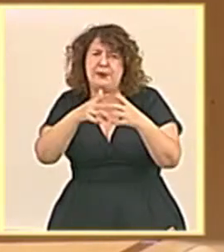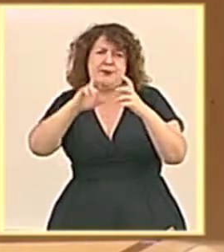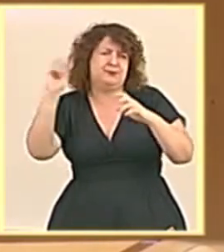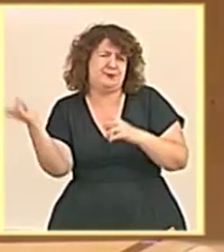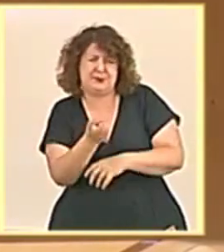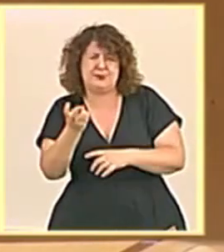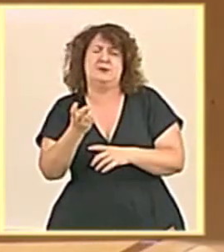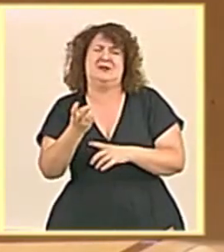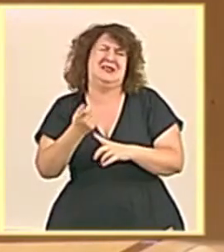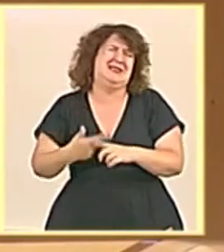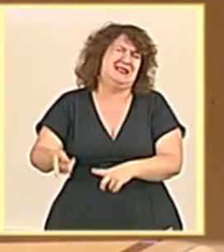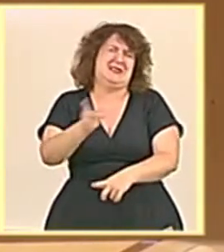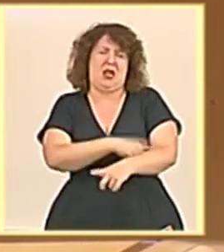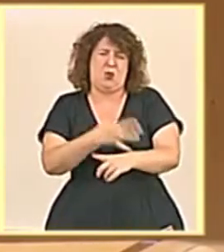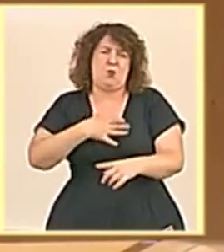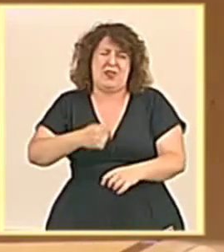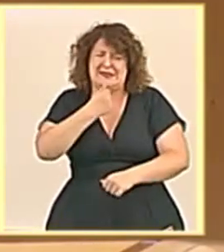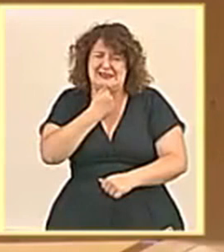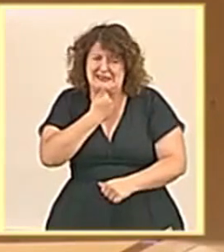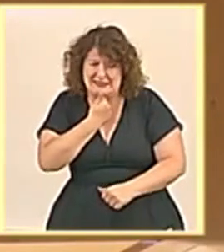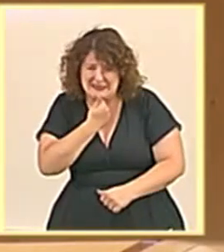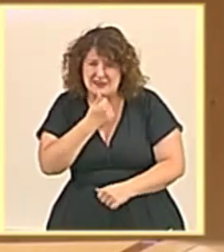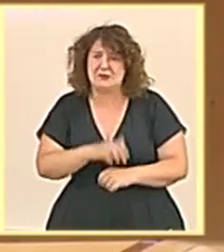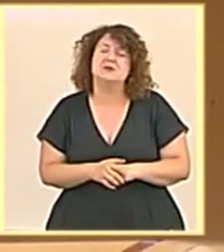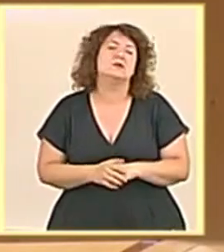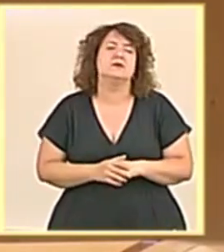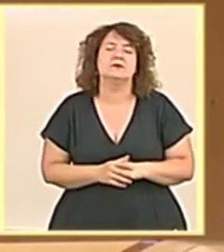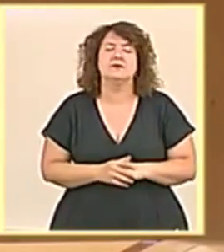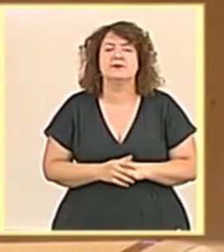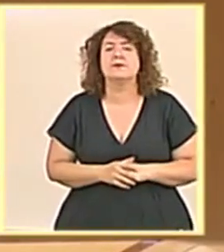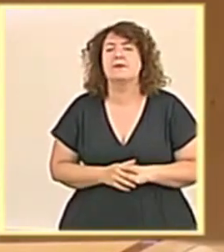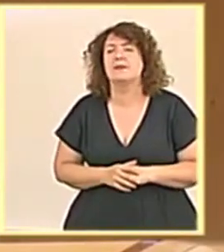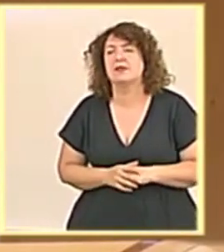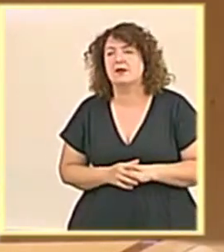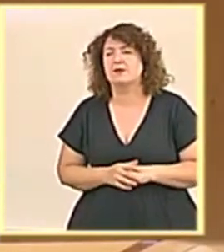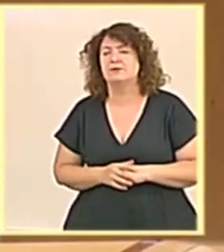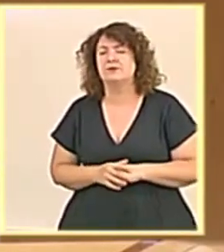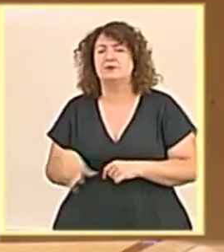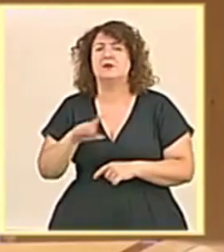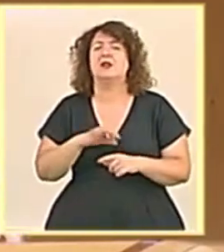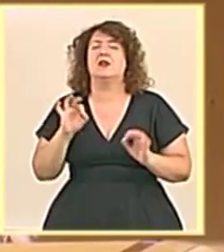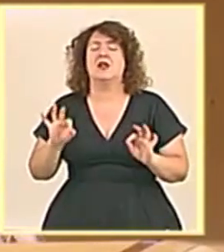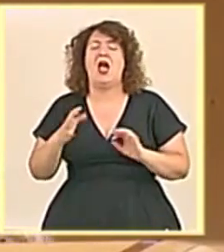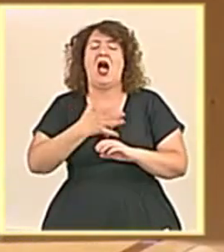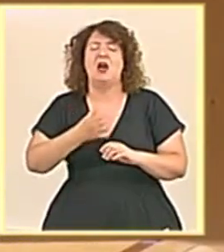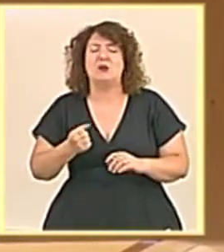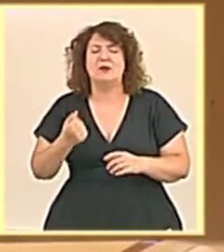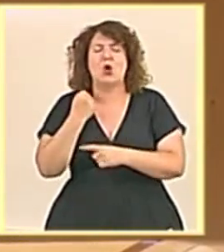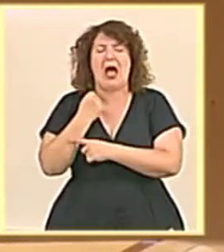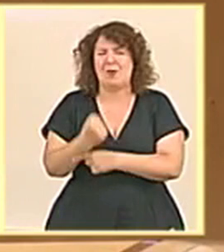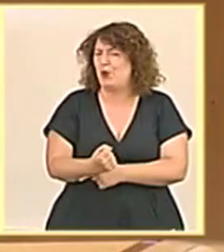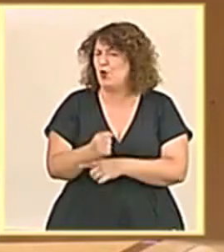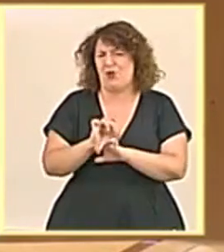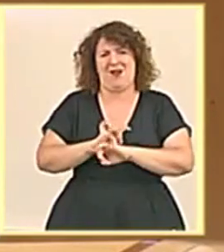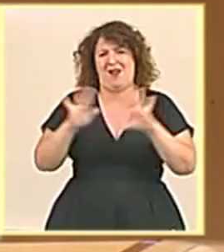las dificultades que desde el interior hemos generado. No obstante, la contribución y el apoyo de los ayuntamientos